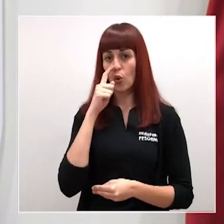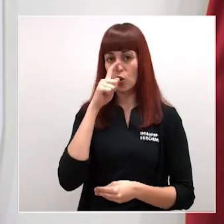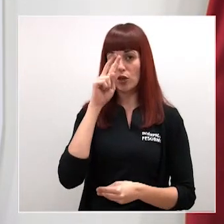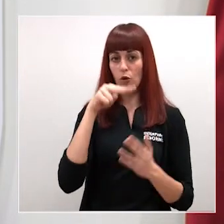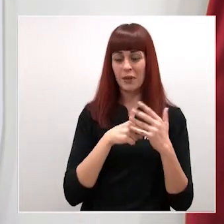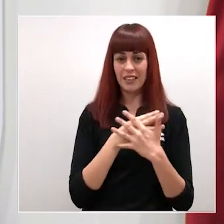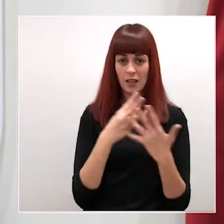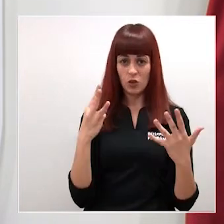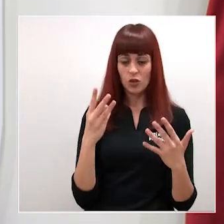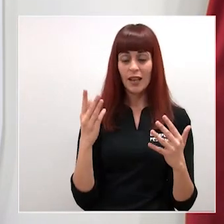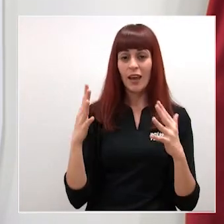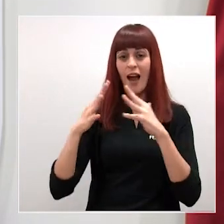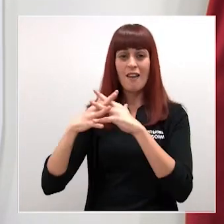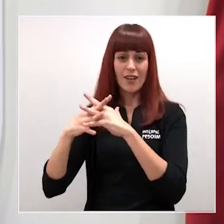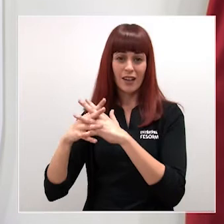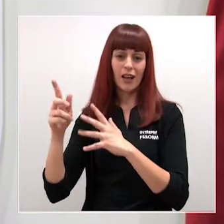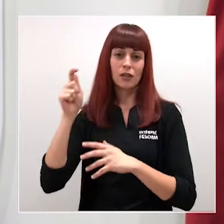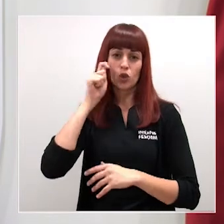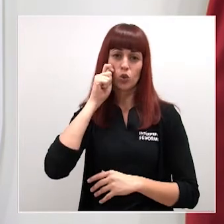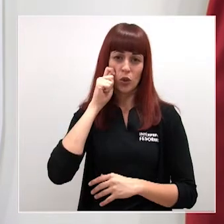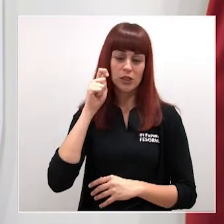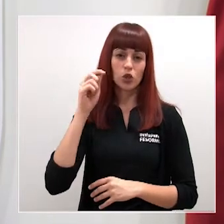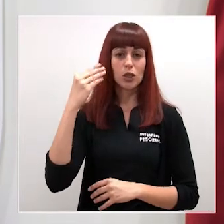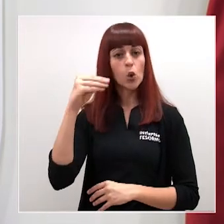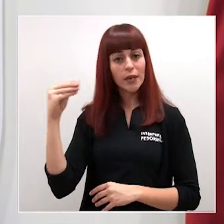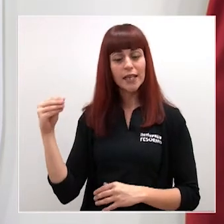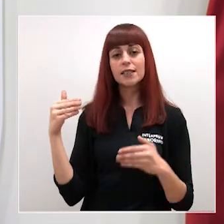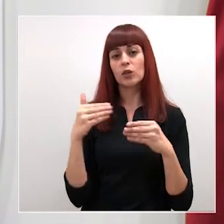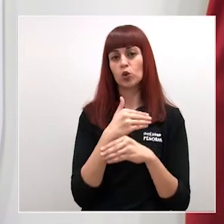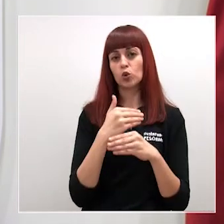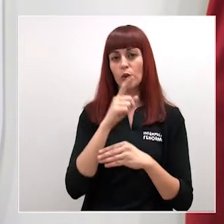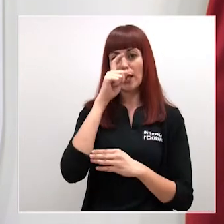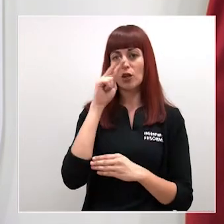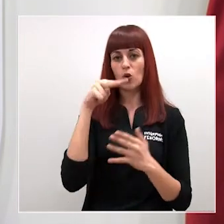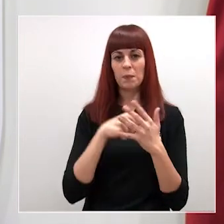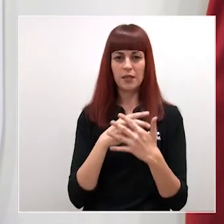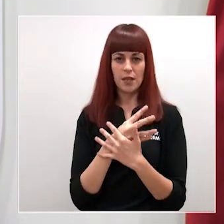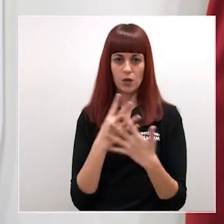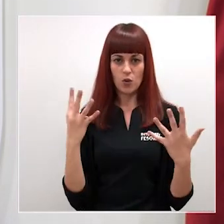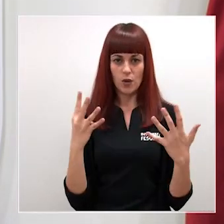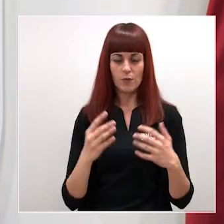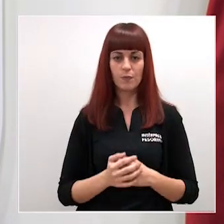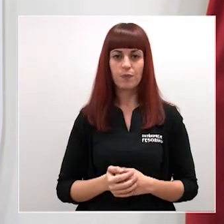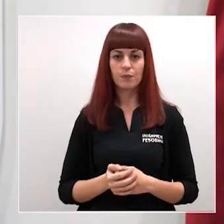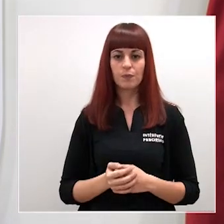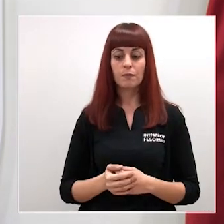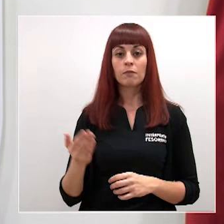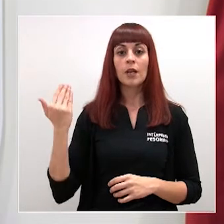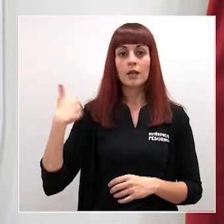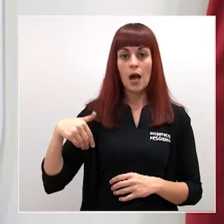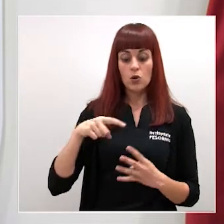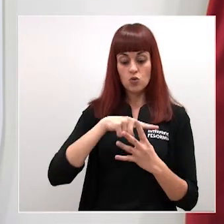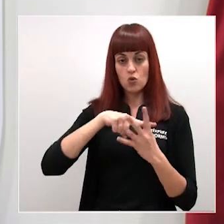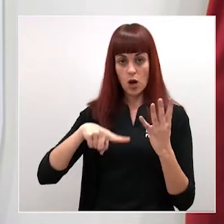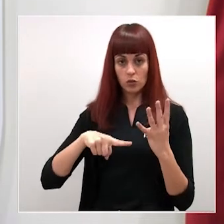y el de albergues turísticos y juveniles en octubre del 2019. Una vez aprobada hoy